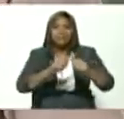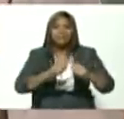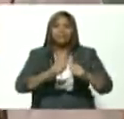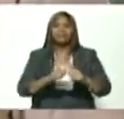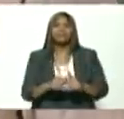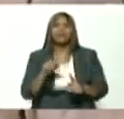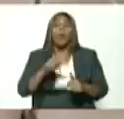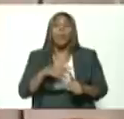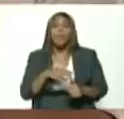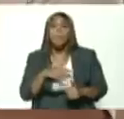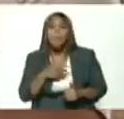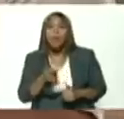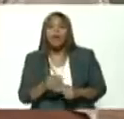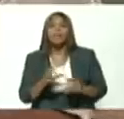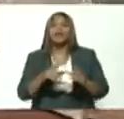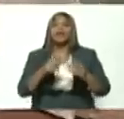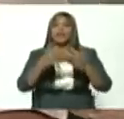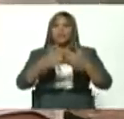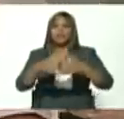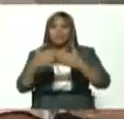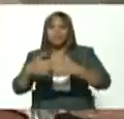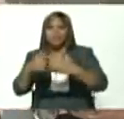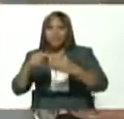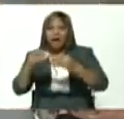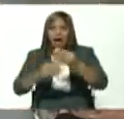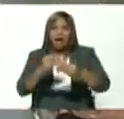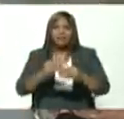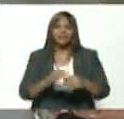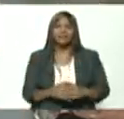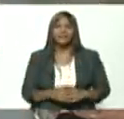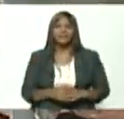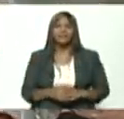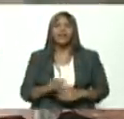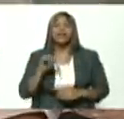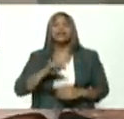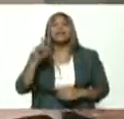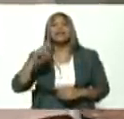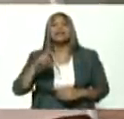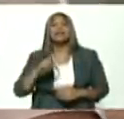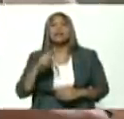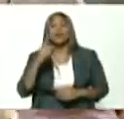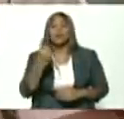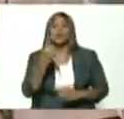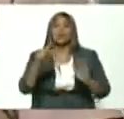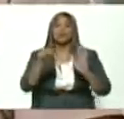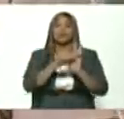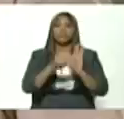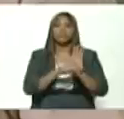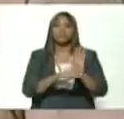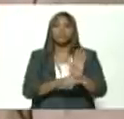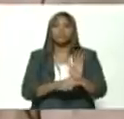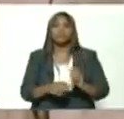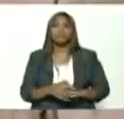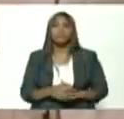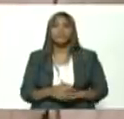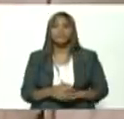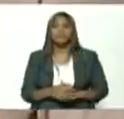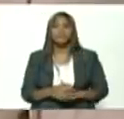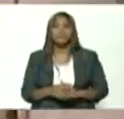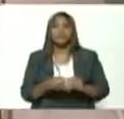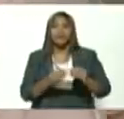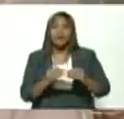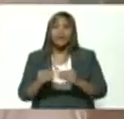consumibles equipos pero para esto es necesario creo que está en uno de los puntos que acaba de elaborar